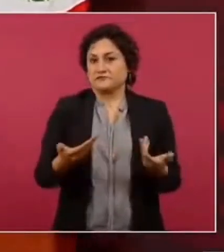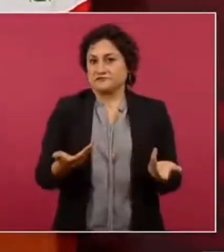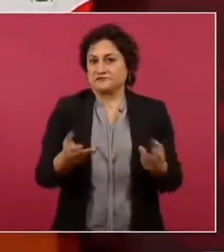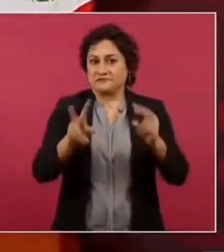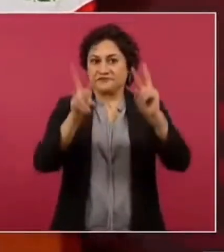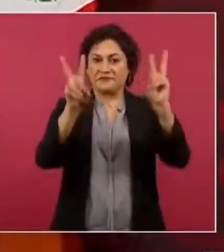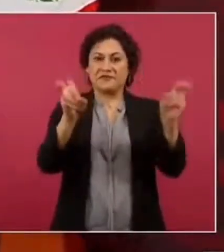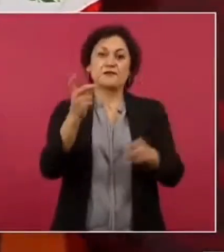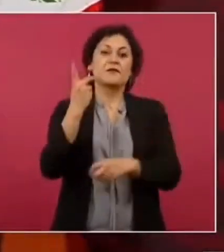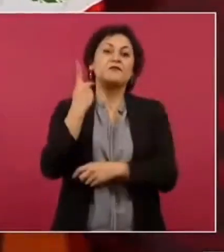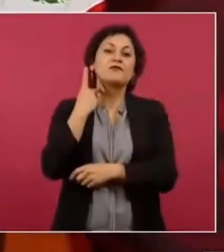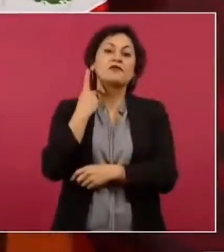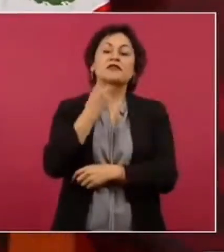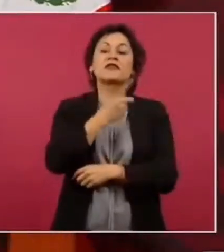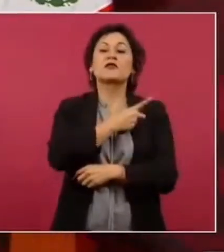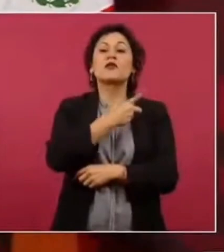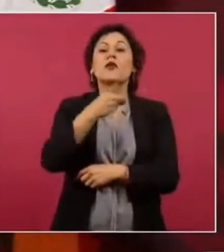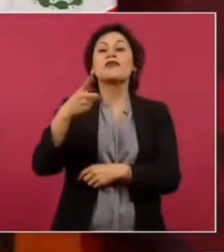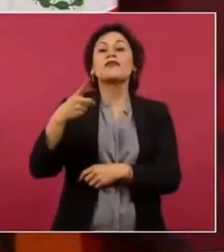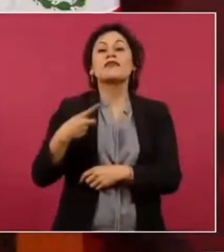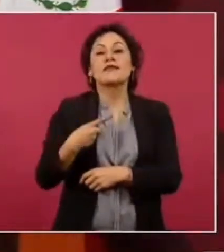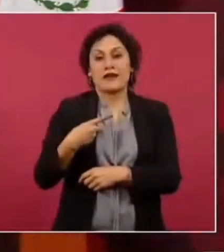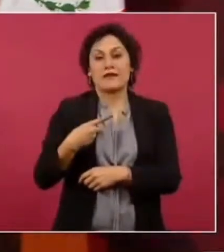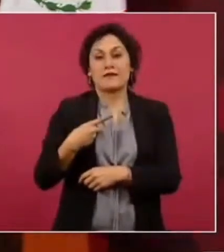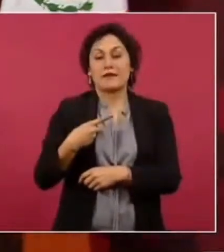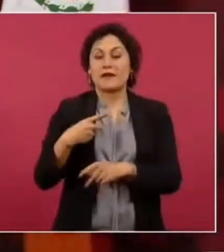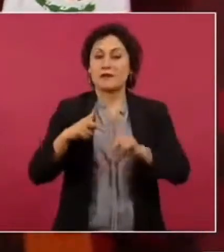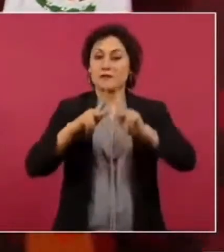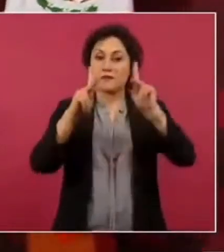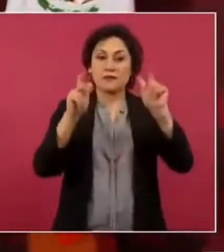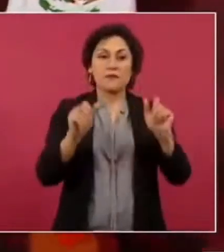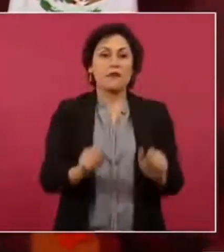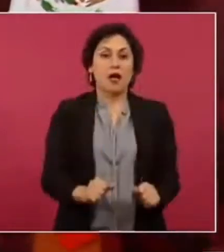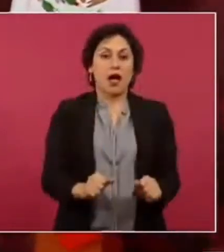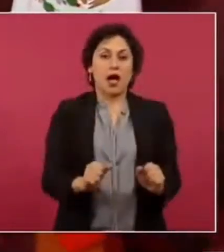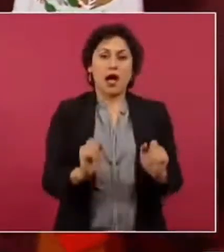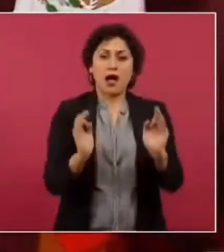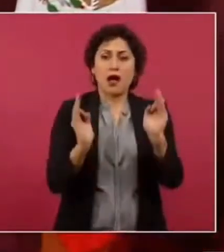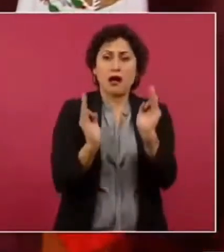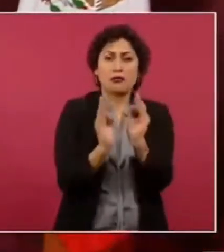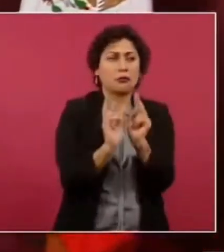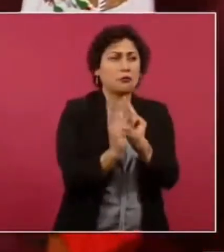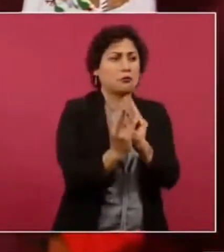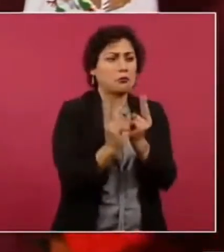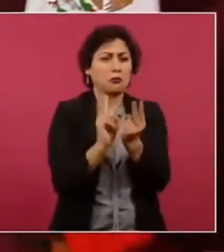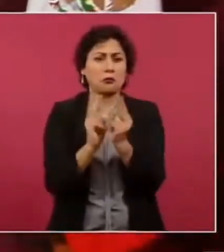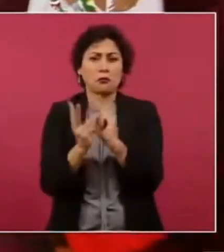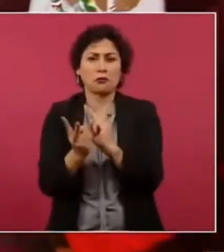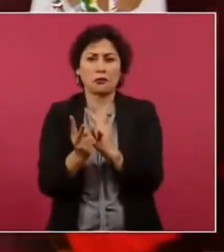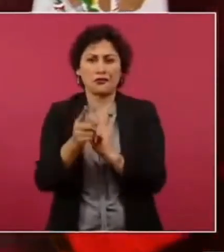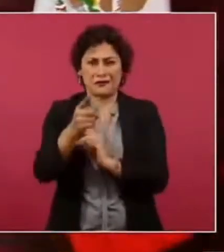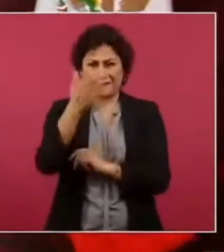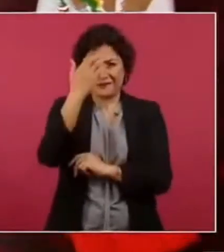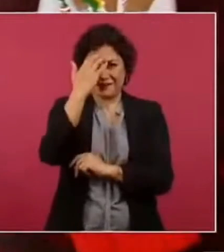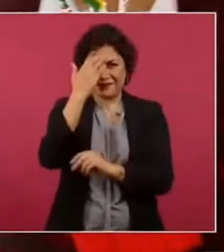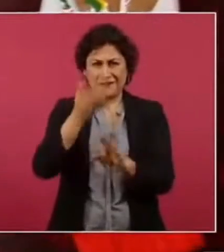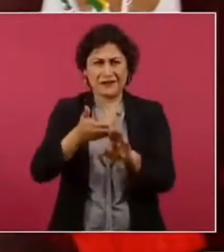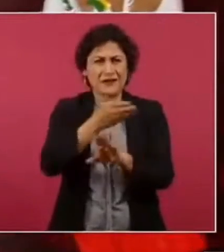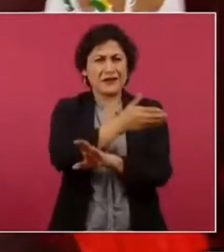una buena vecindad lo que hizo Franklin Delano Roosevelt